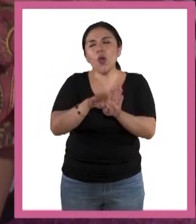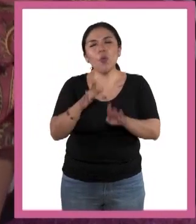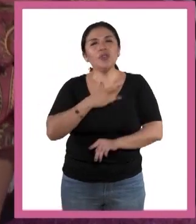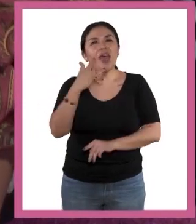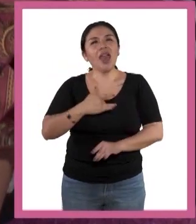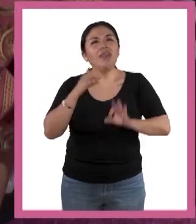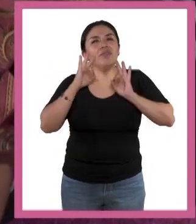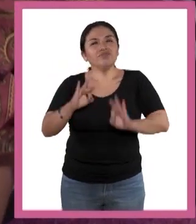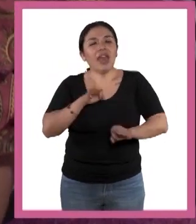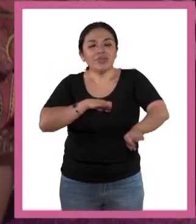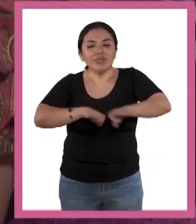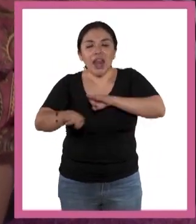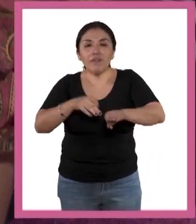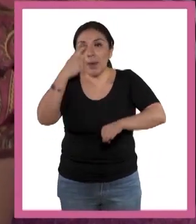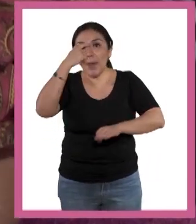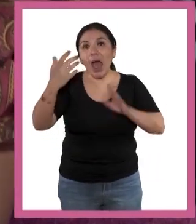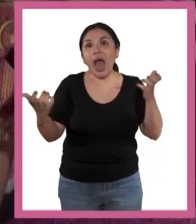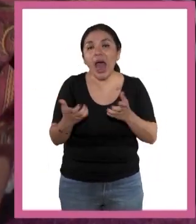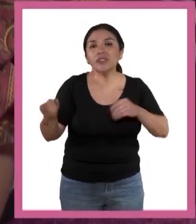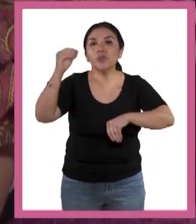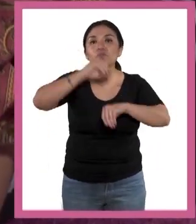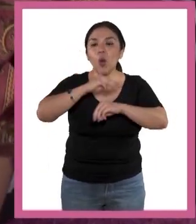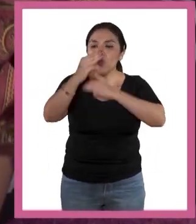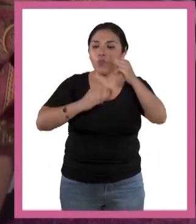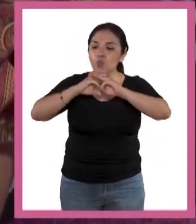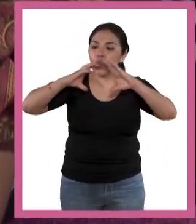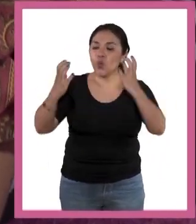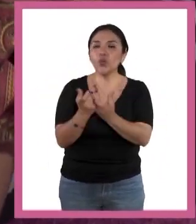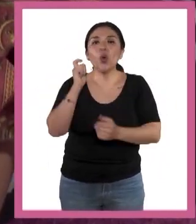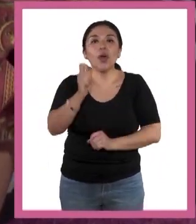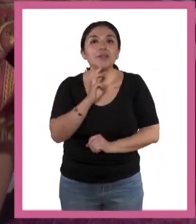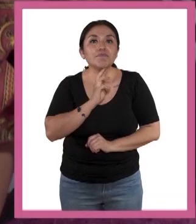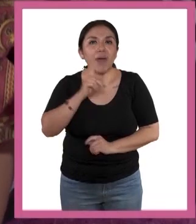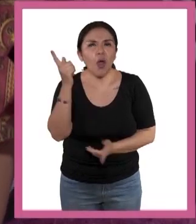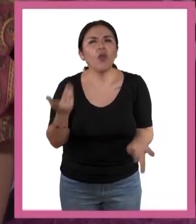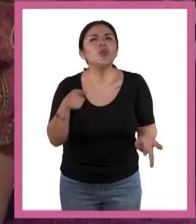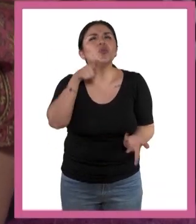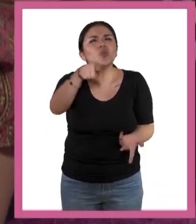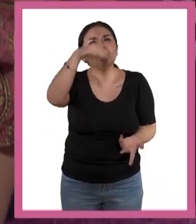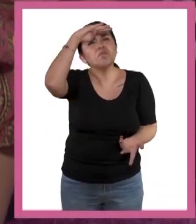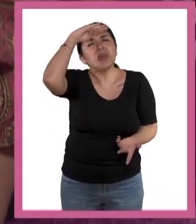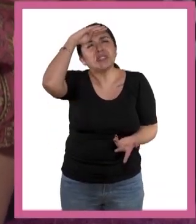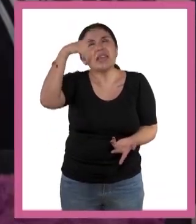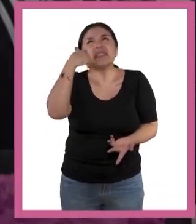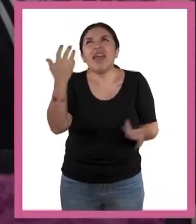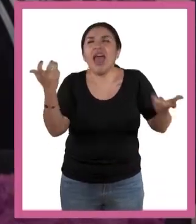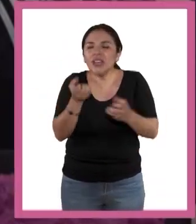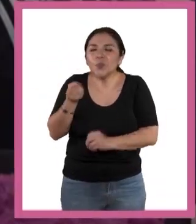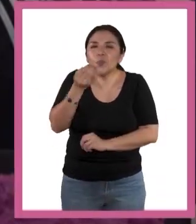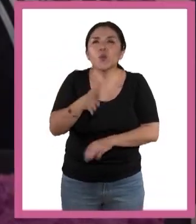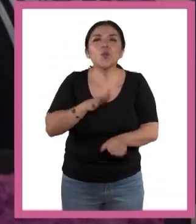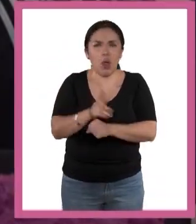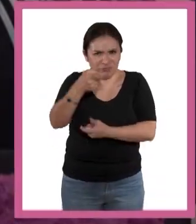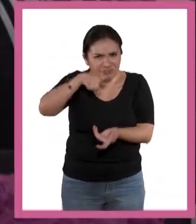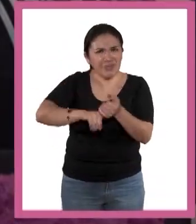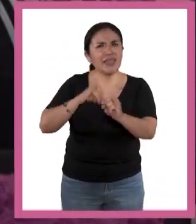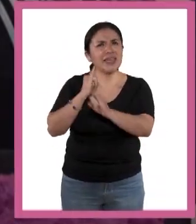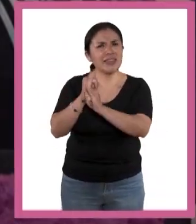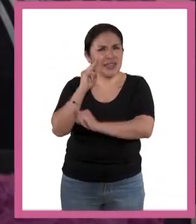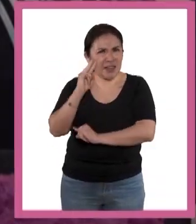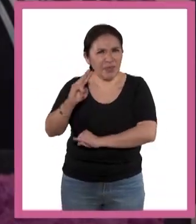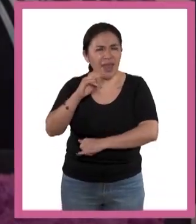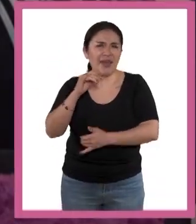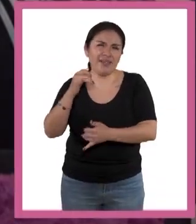satisfacción de trabajar en la construcción de un planeta mejor. A ustedes, ¿qué les gustaría aportar? Entren a nuestro sitio y redes